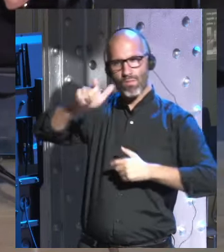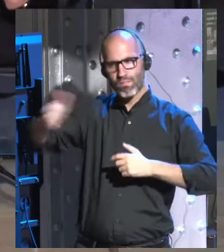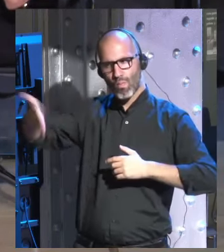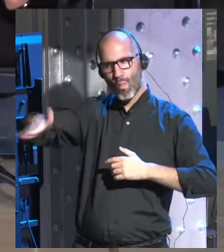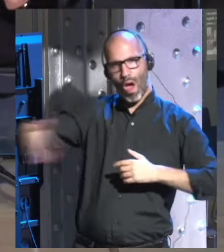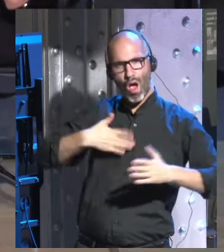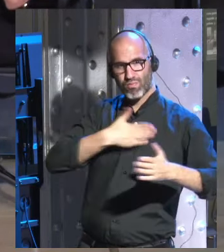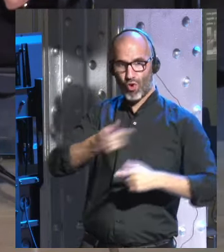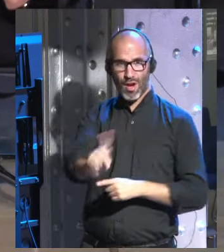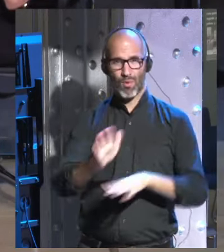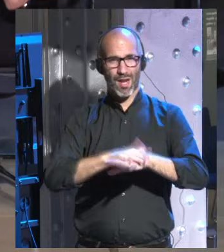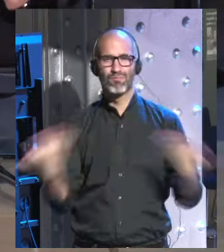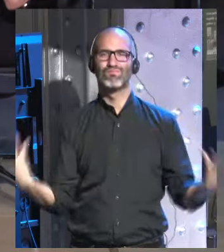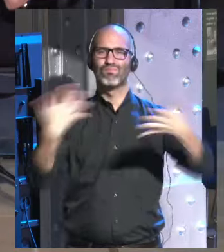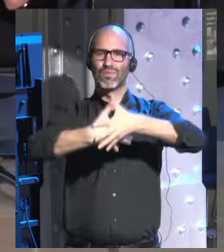cambio tan dramático